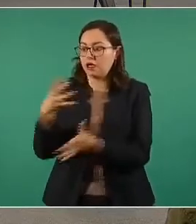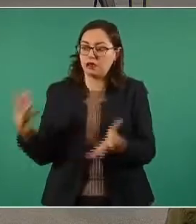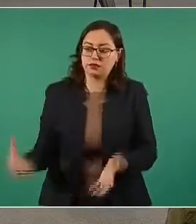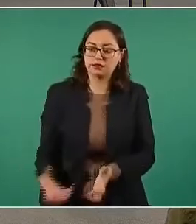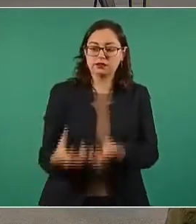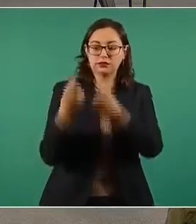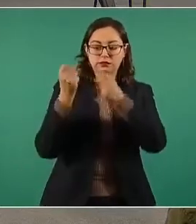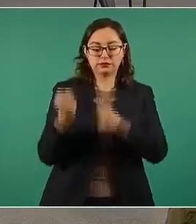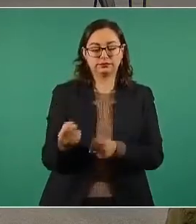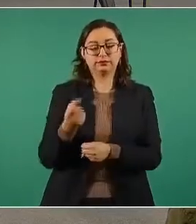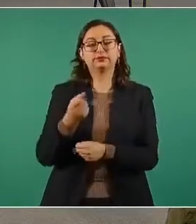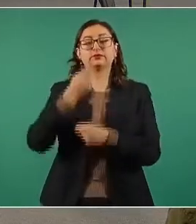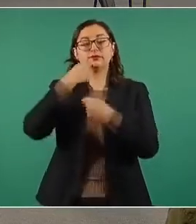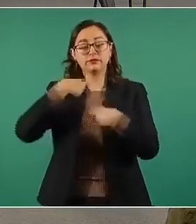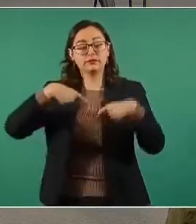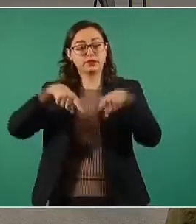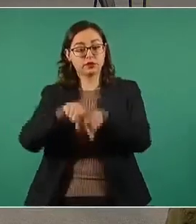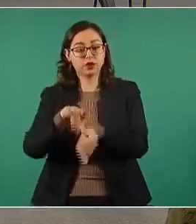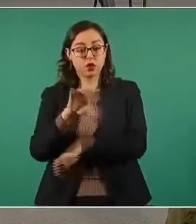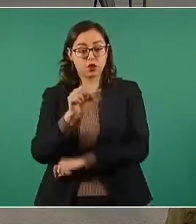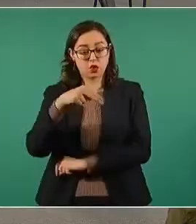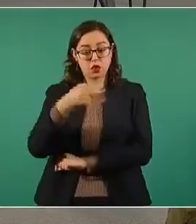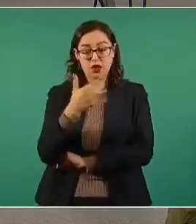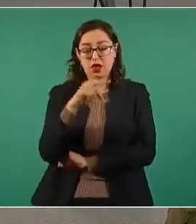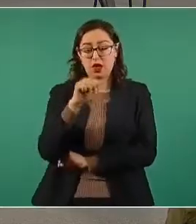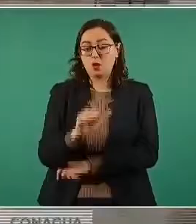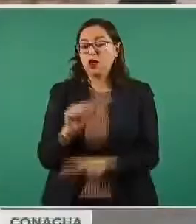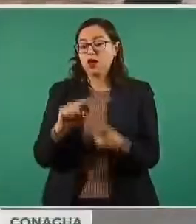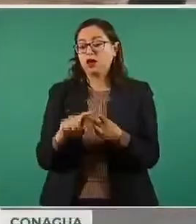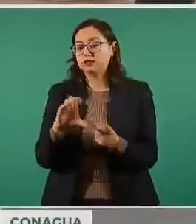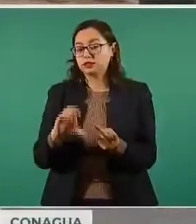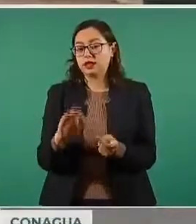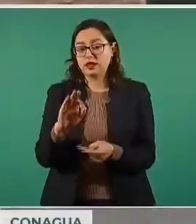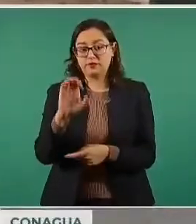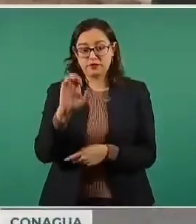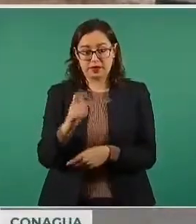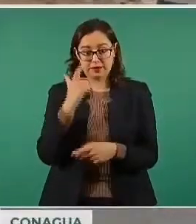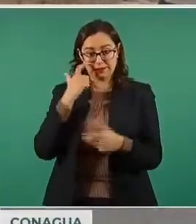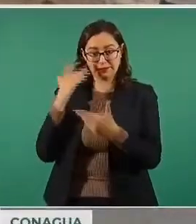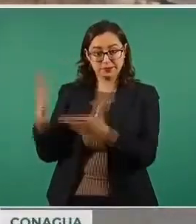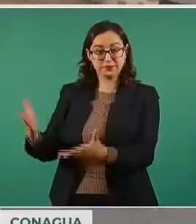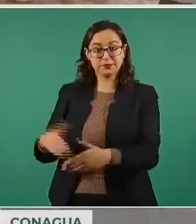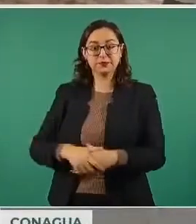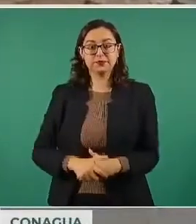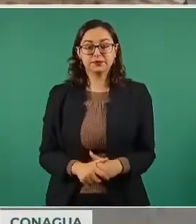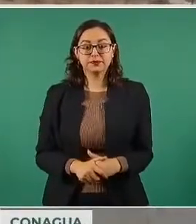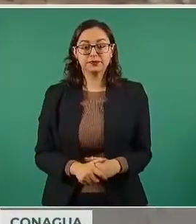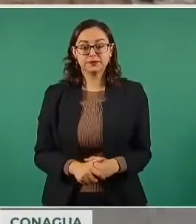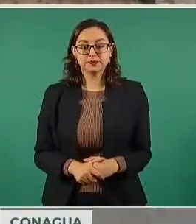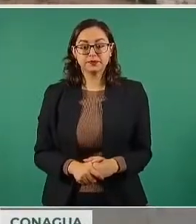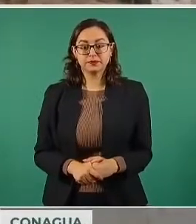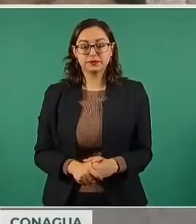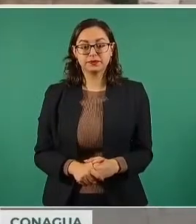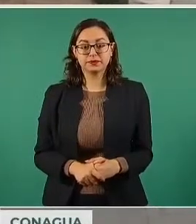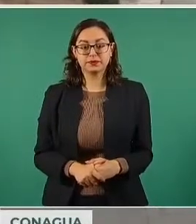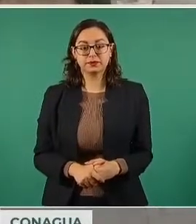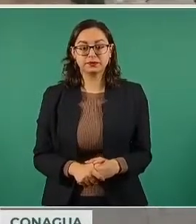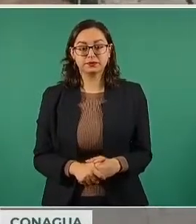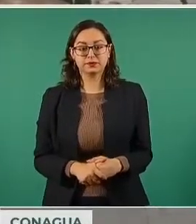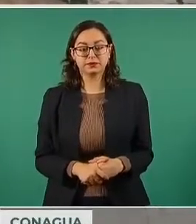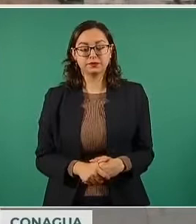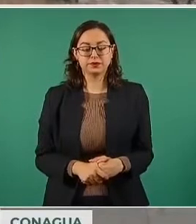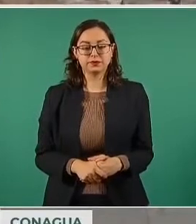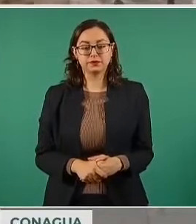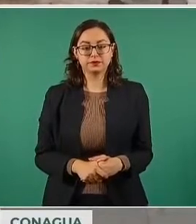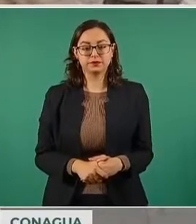Conagua y CFE, en coordinación con Protección Civil Municipal, realizan la vigilancia de ríos, arroyos